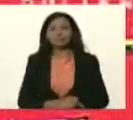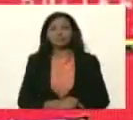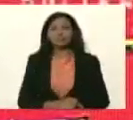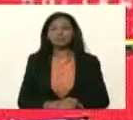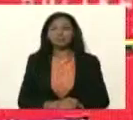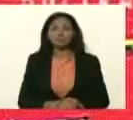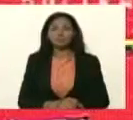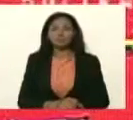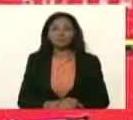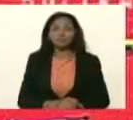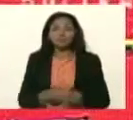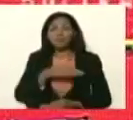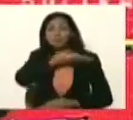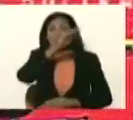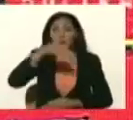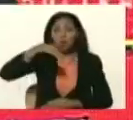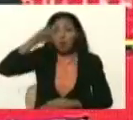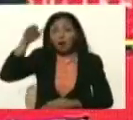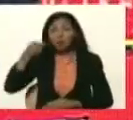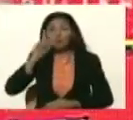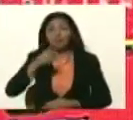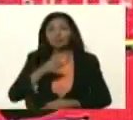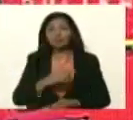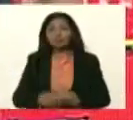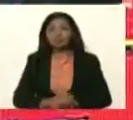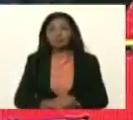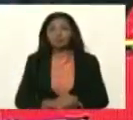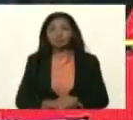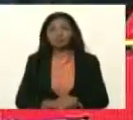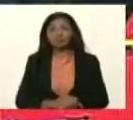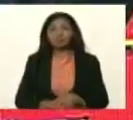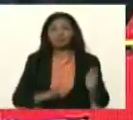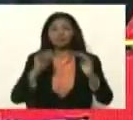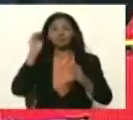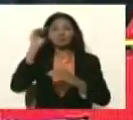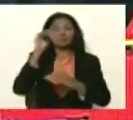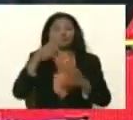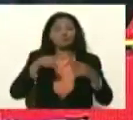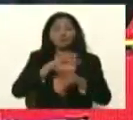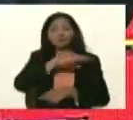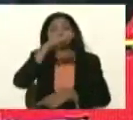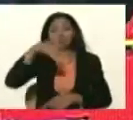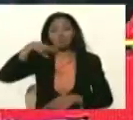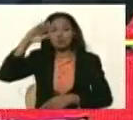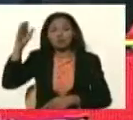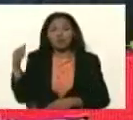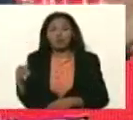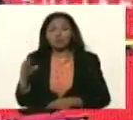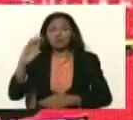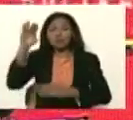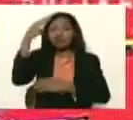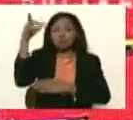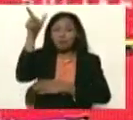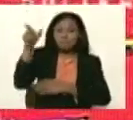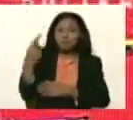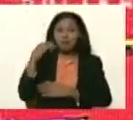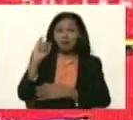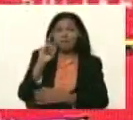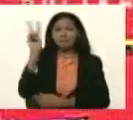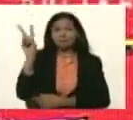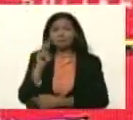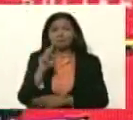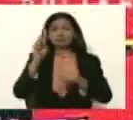de los andes también y más allá de los andes colombianos tenemos en Venezuela